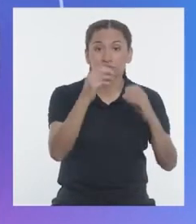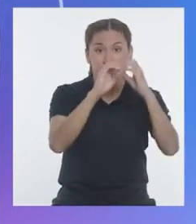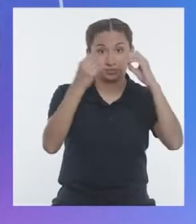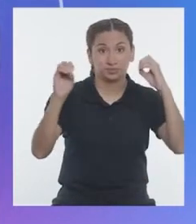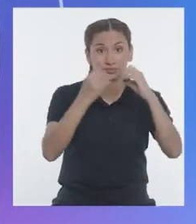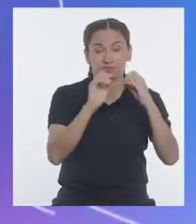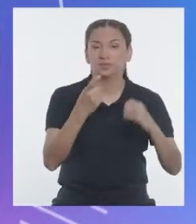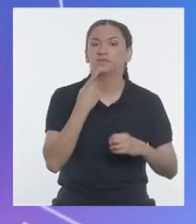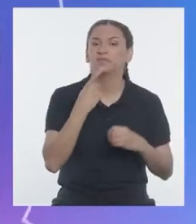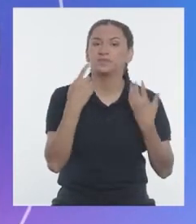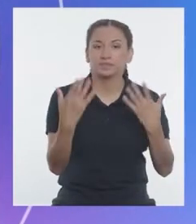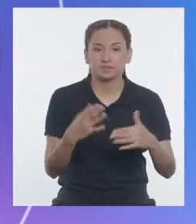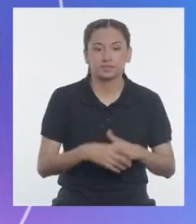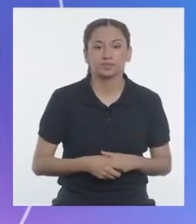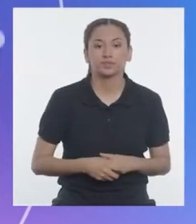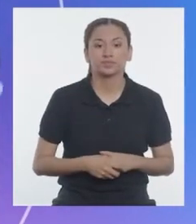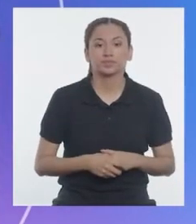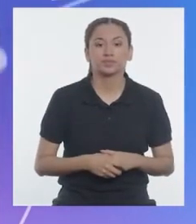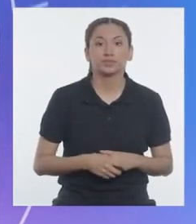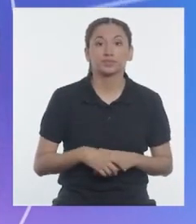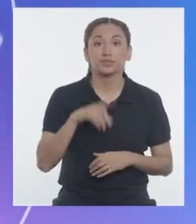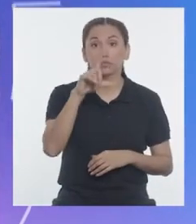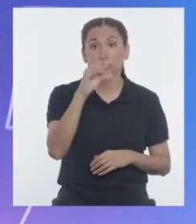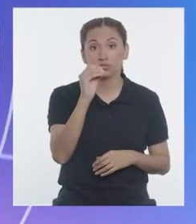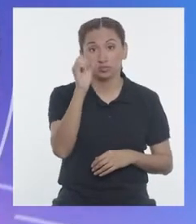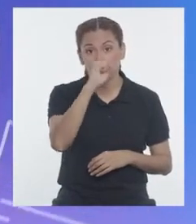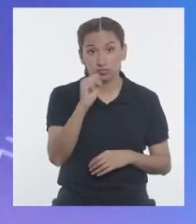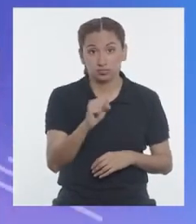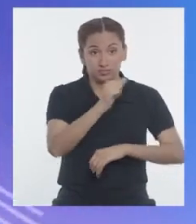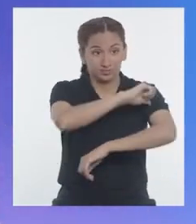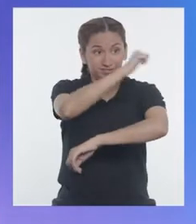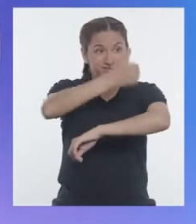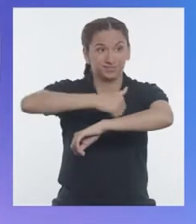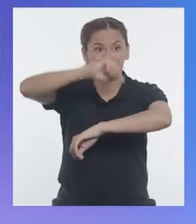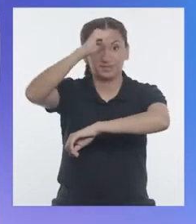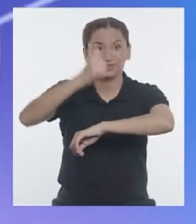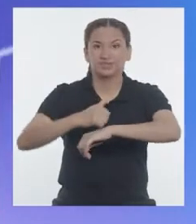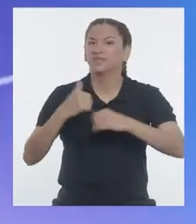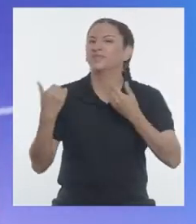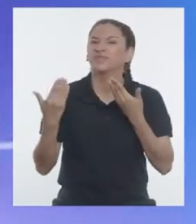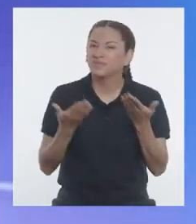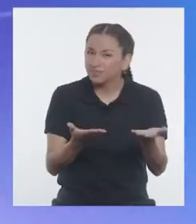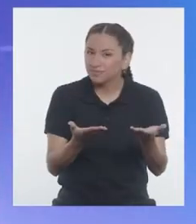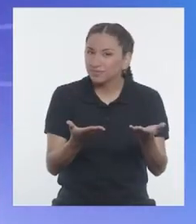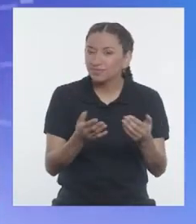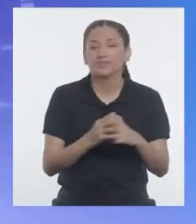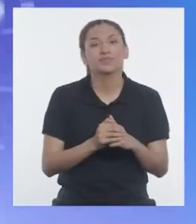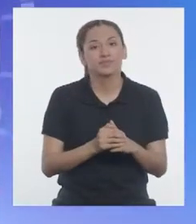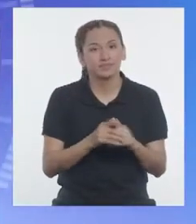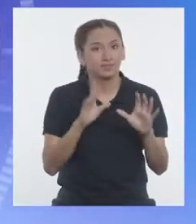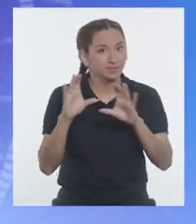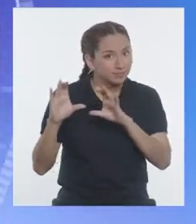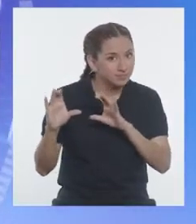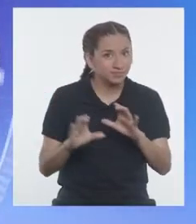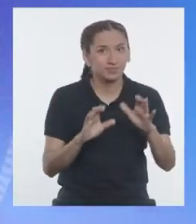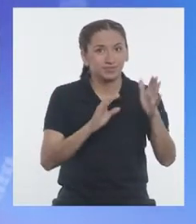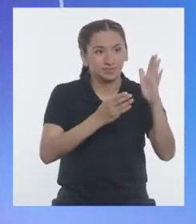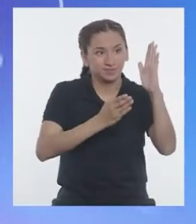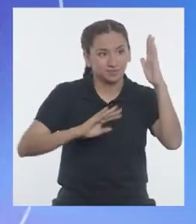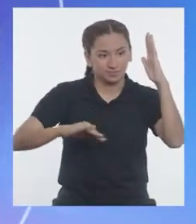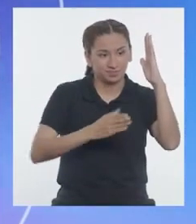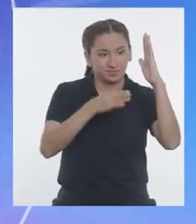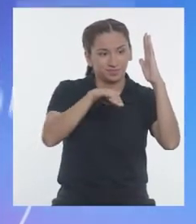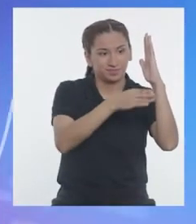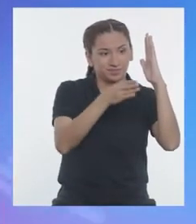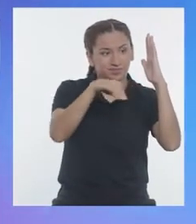enunciado dice que los andenes son que se hacen en las laderas